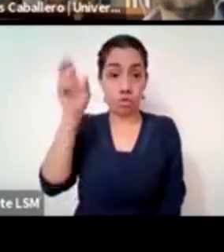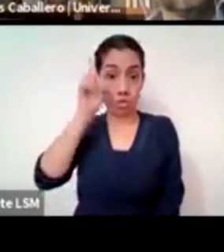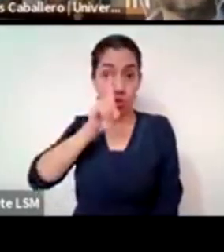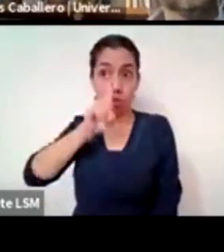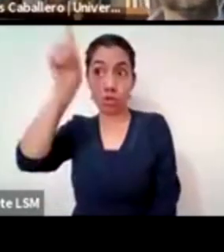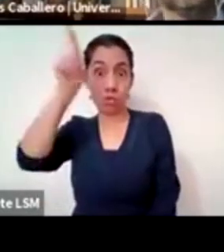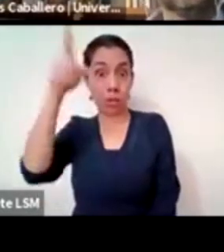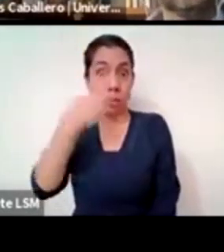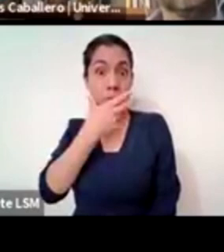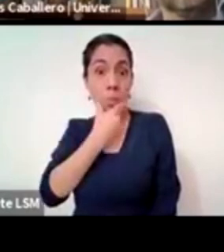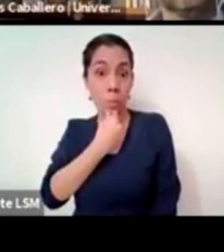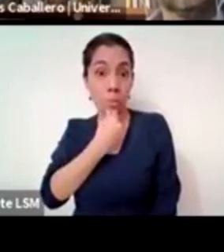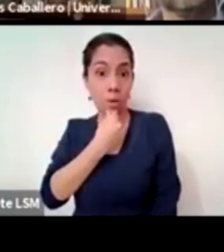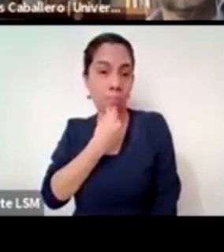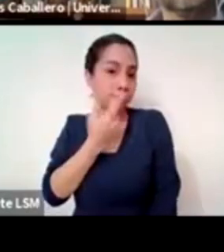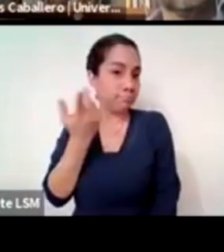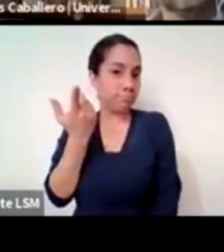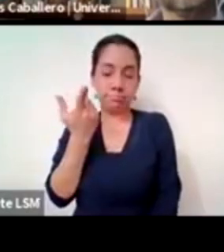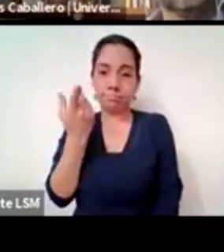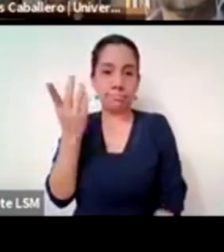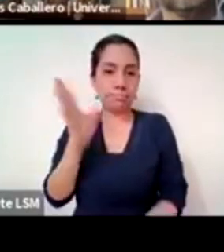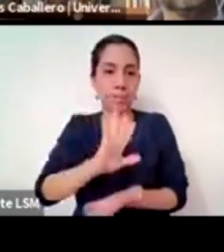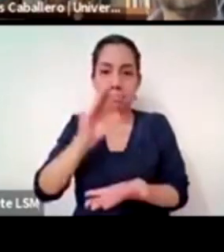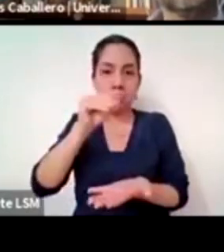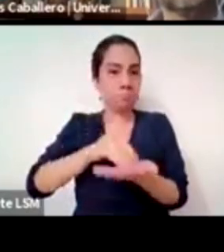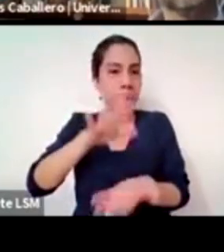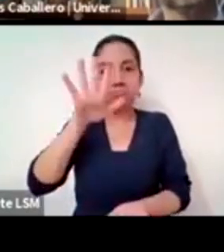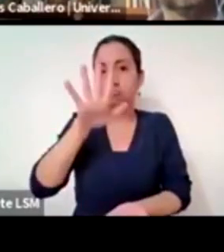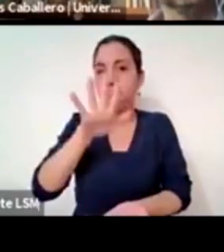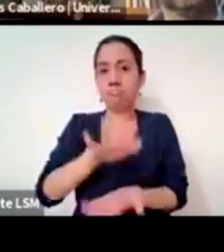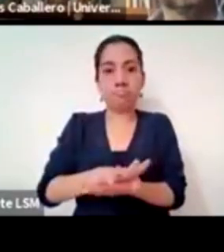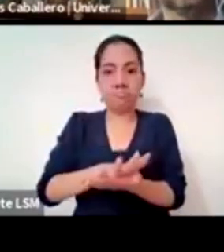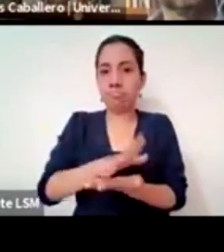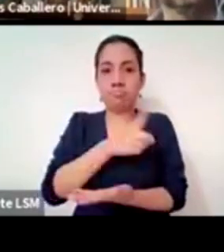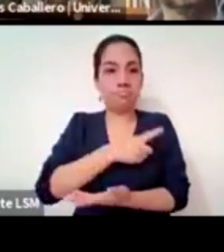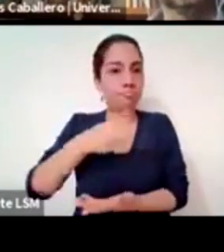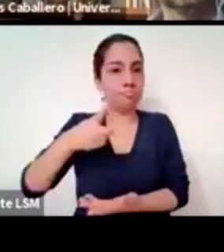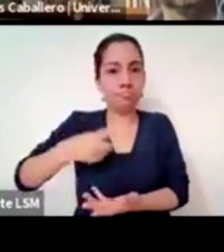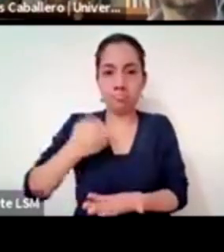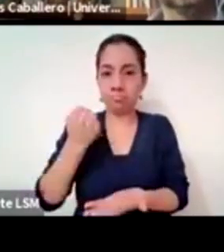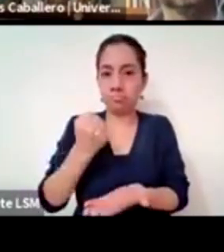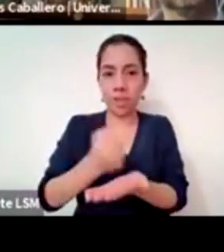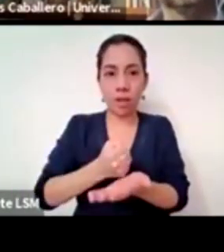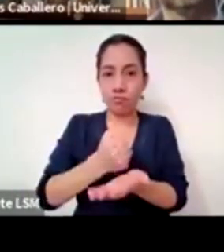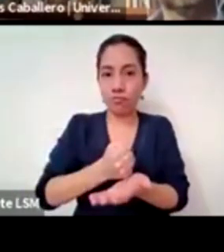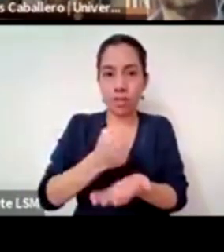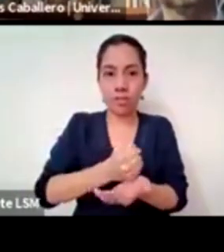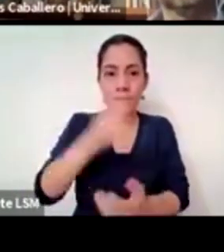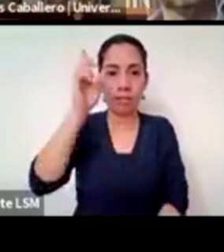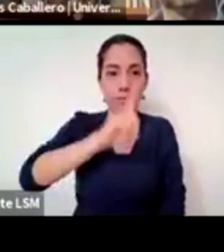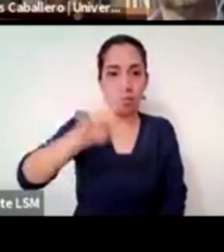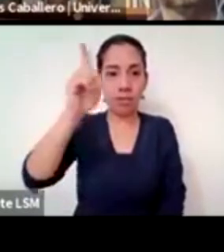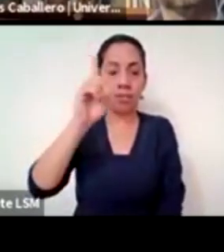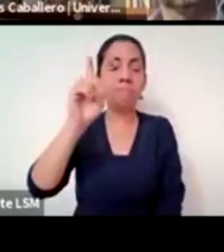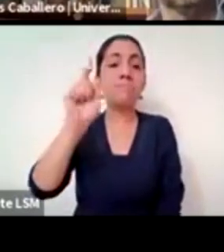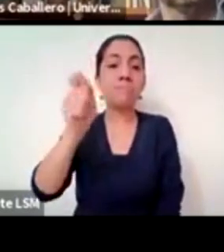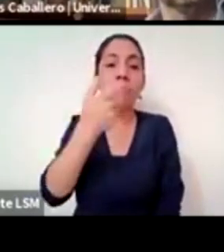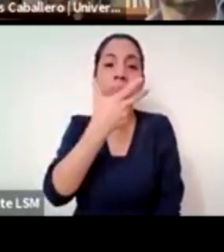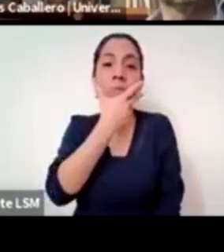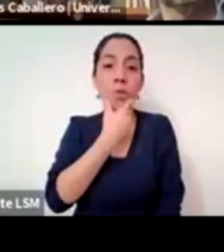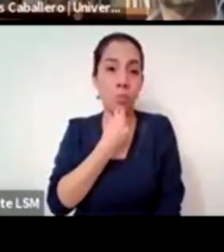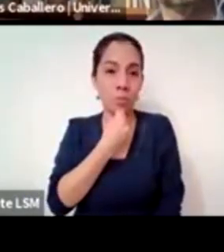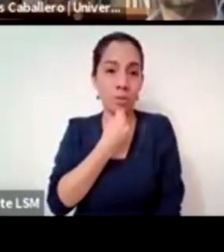varón es Dios por tanto esa masculinidad sagrada que se basa en la divinidad